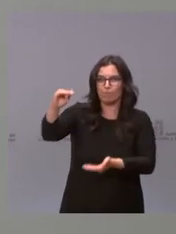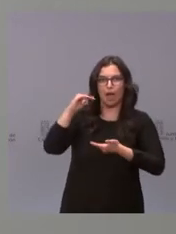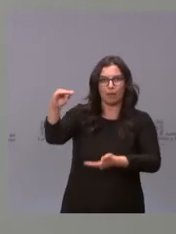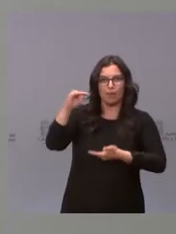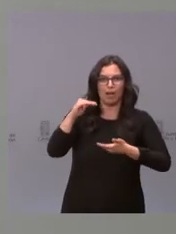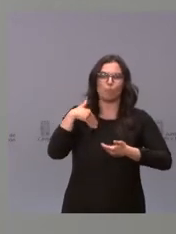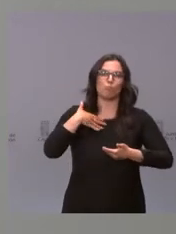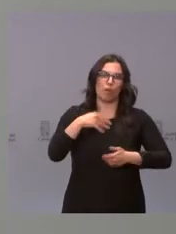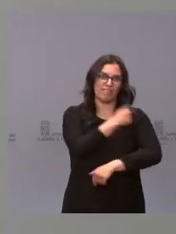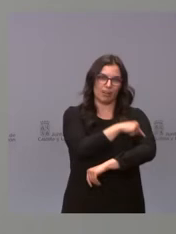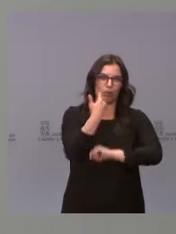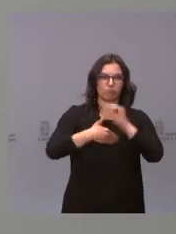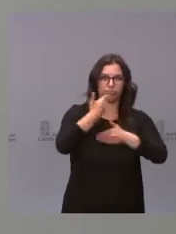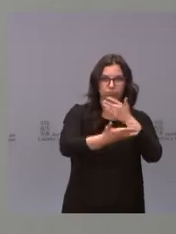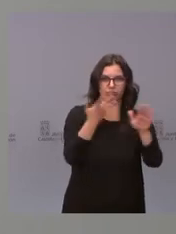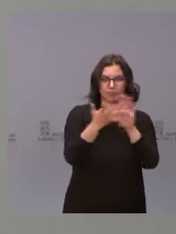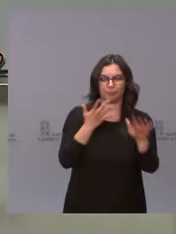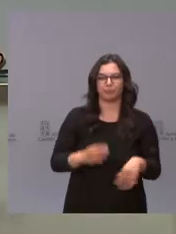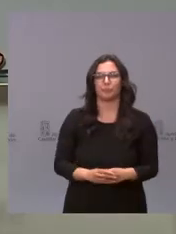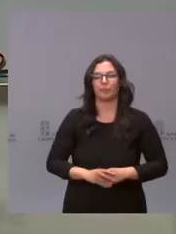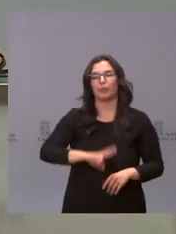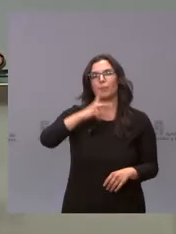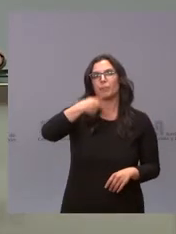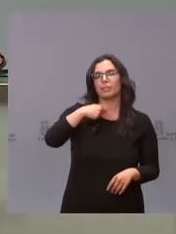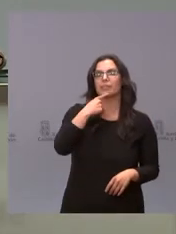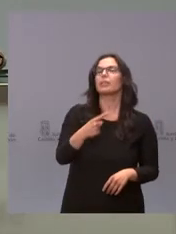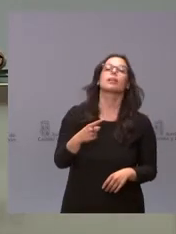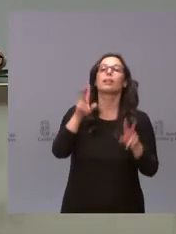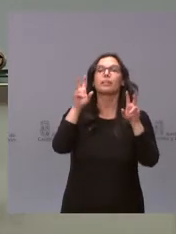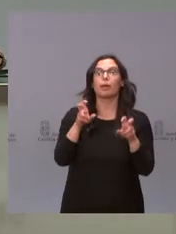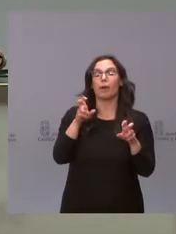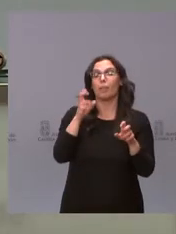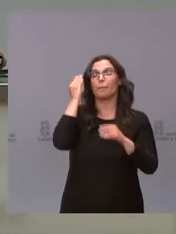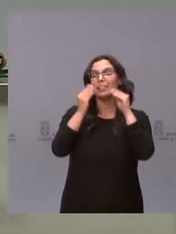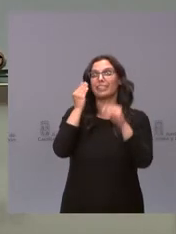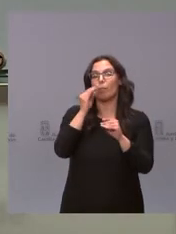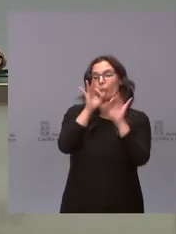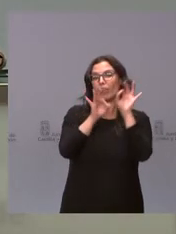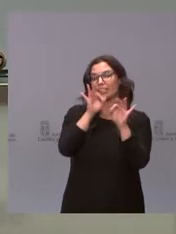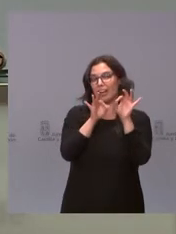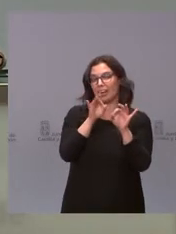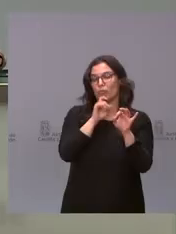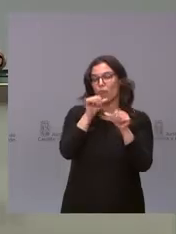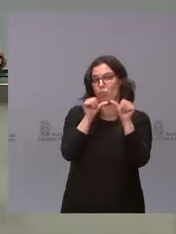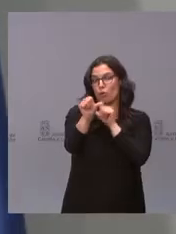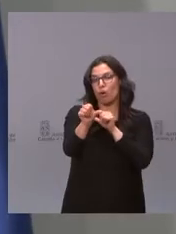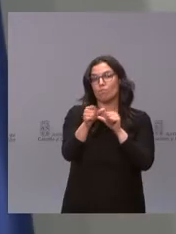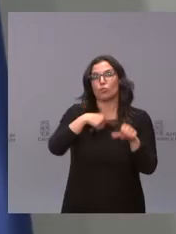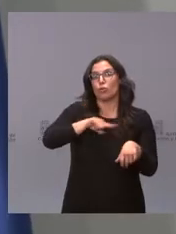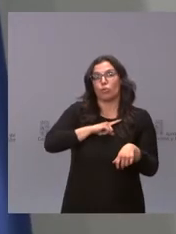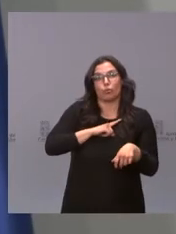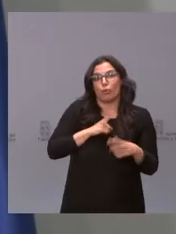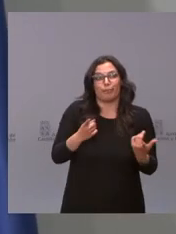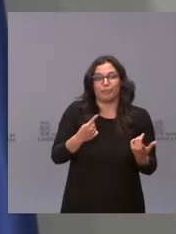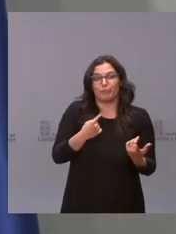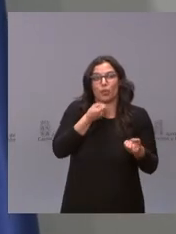proceso. Con respecto al crecimiento esperado, nosotros tenemos que manejar lo que sabemos,